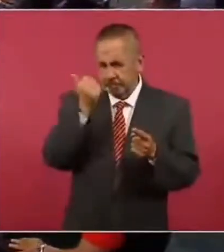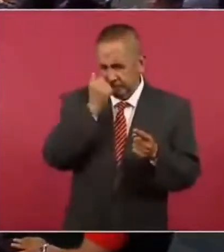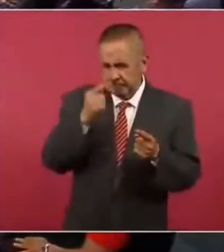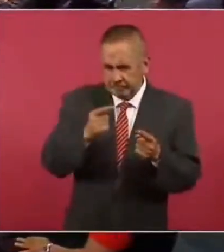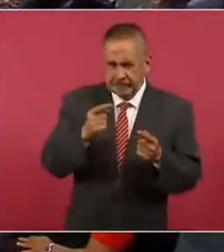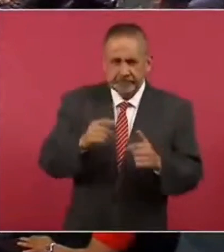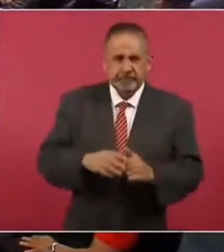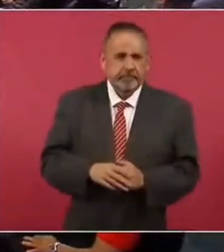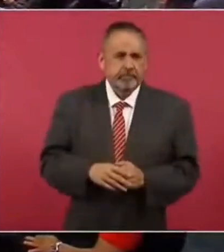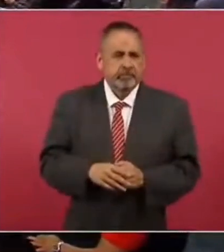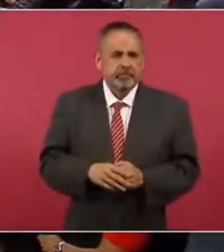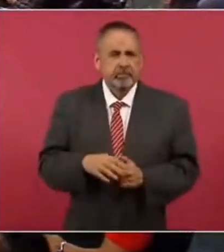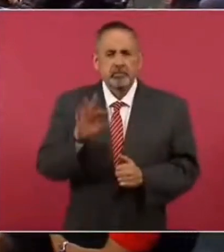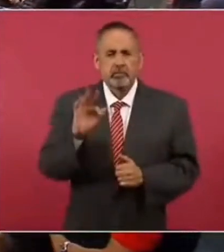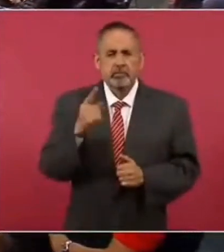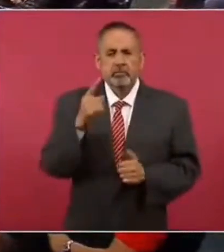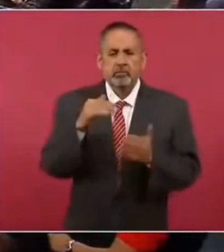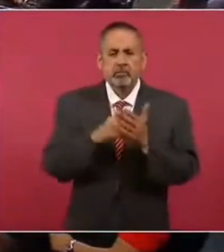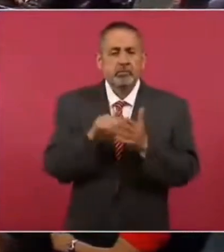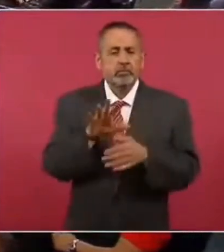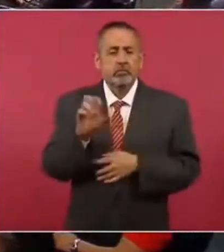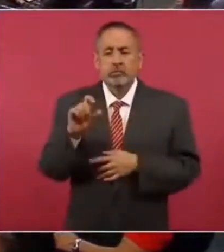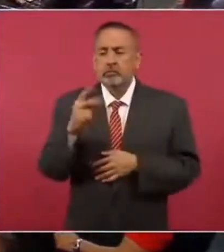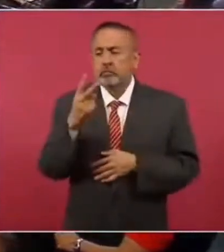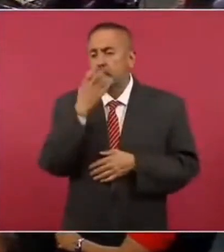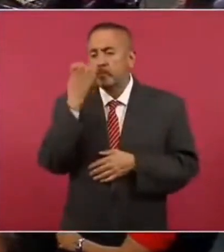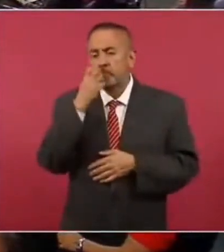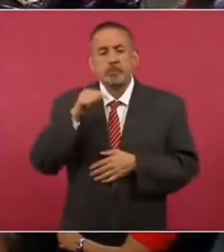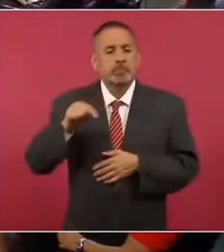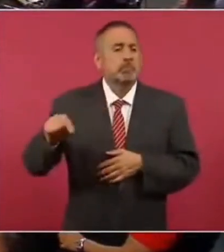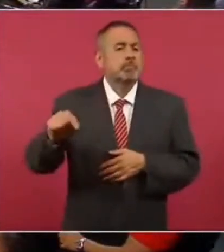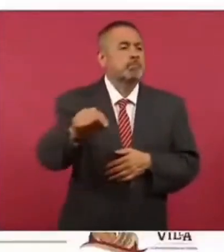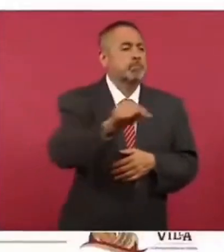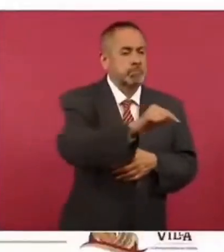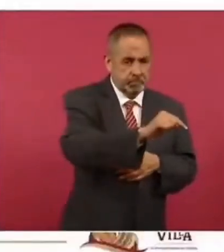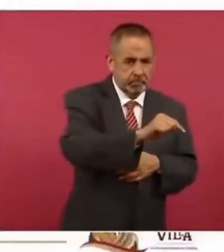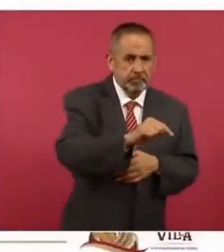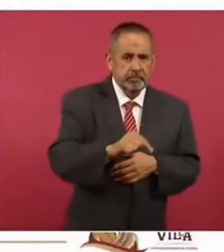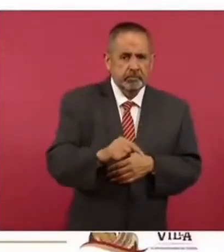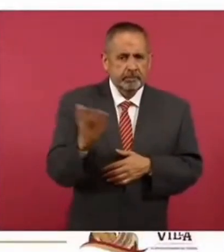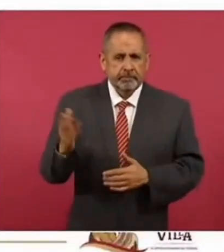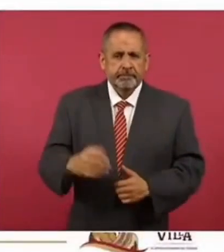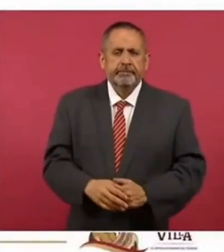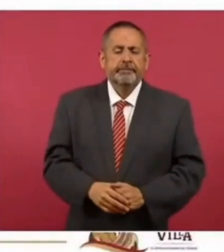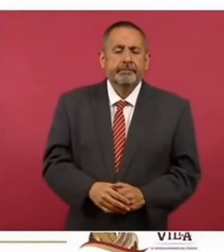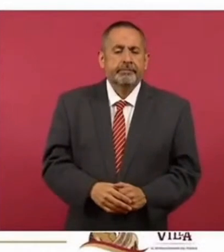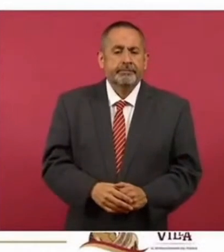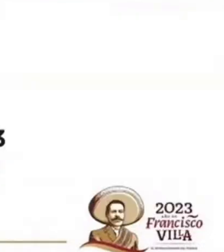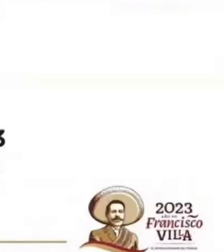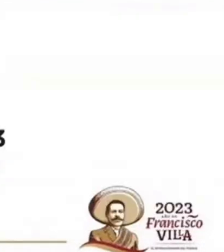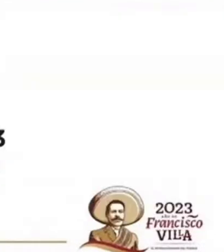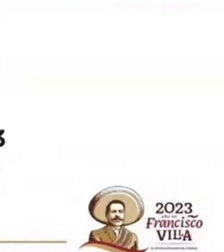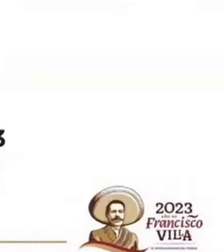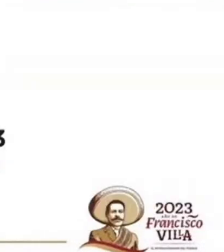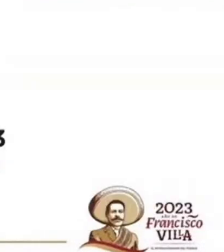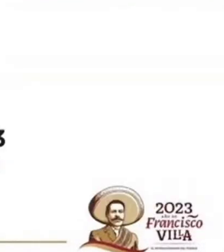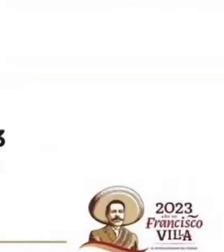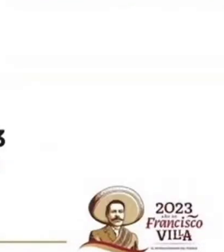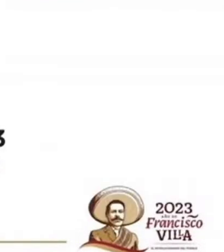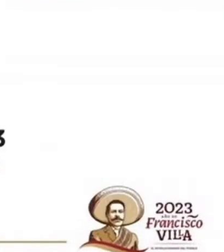en 41.522 escuelas y son 412